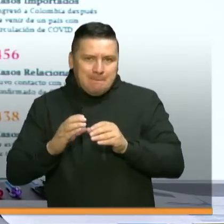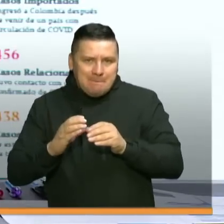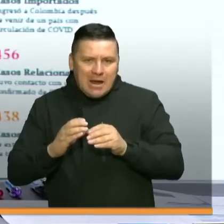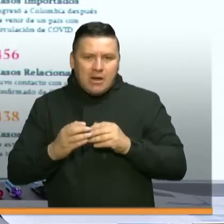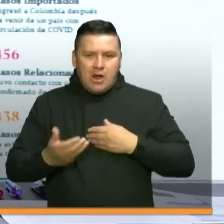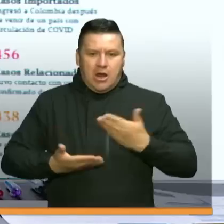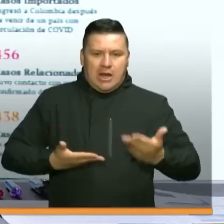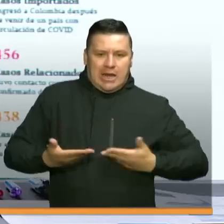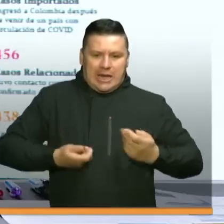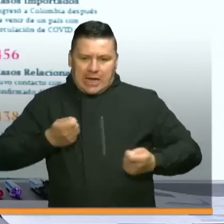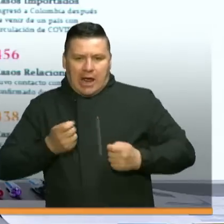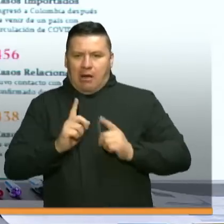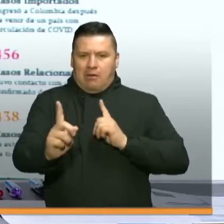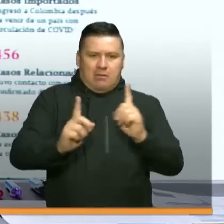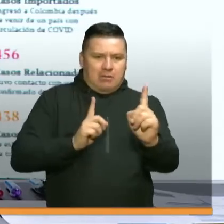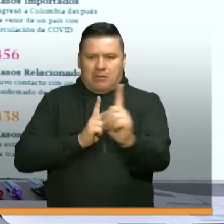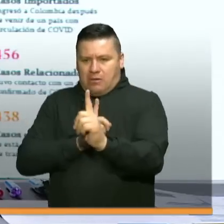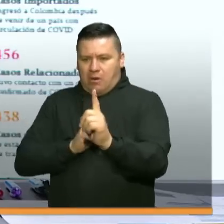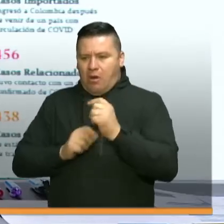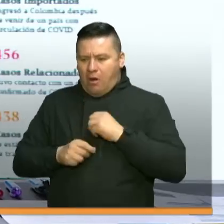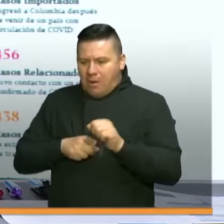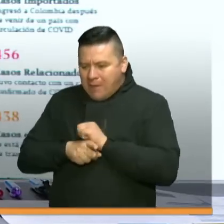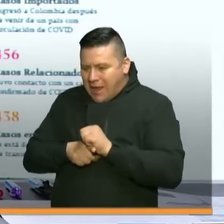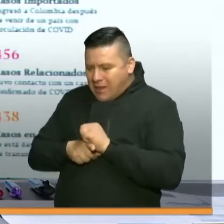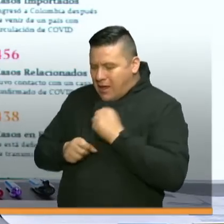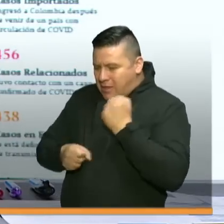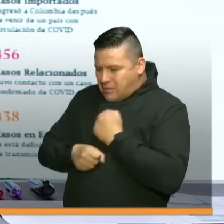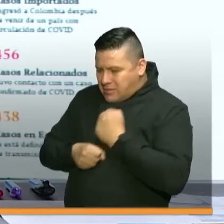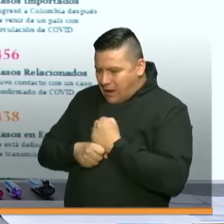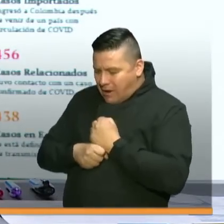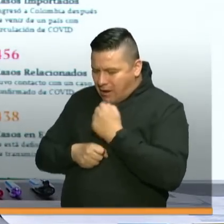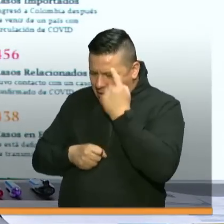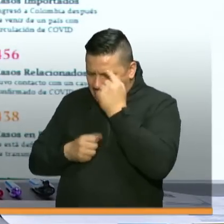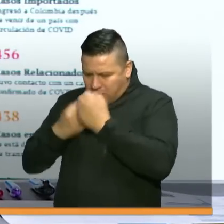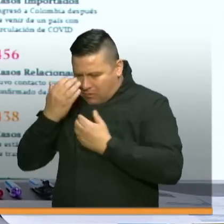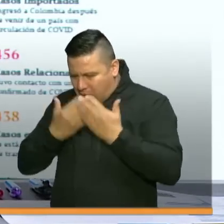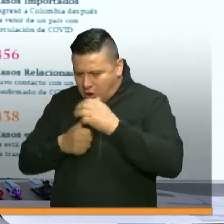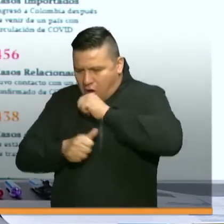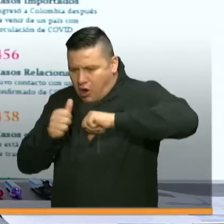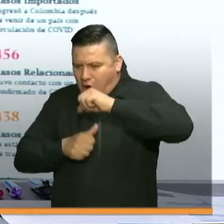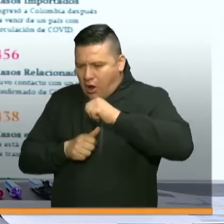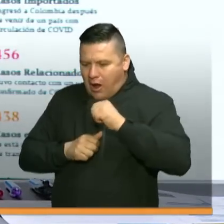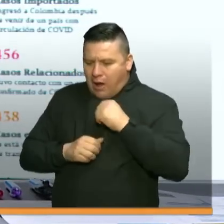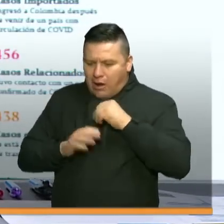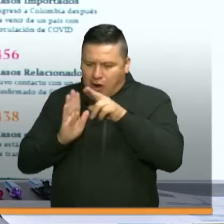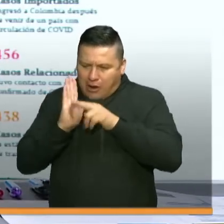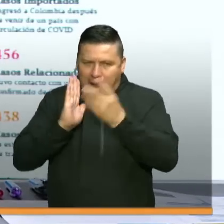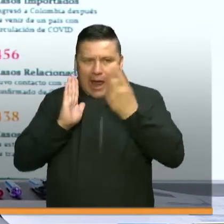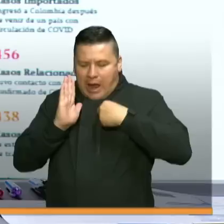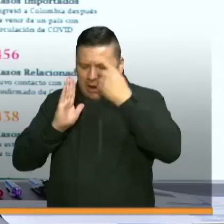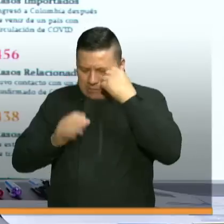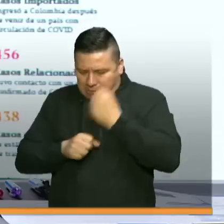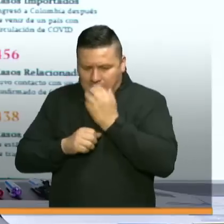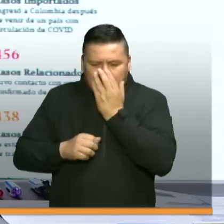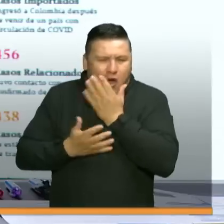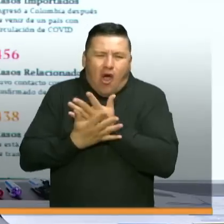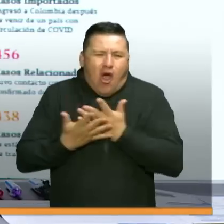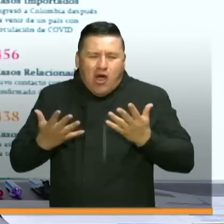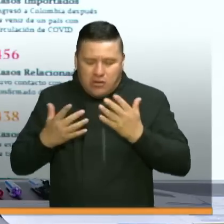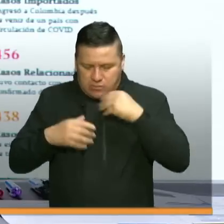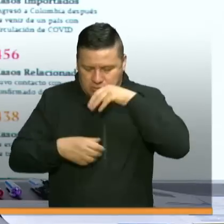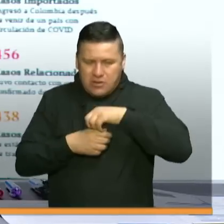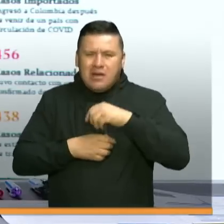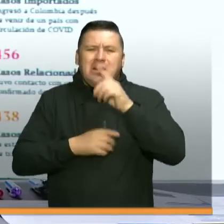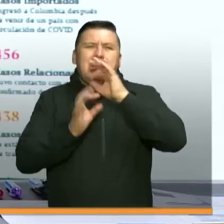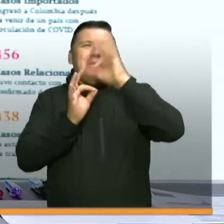distanciamiento, en prácticas laborales para nosotros también retomar la productividad en nuestro país. Como le dije, hay muchos municipios,